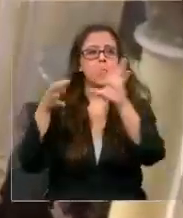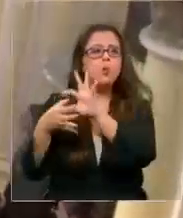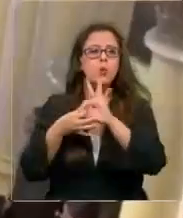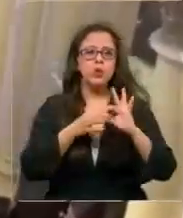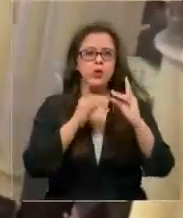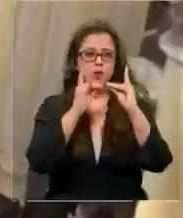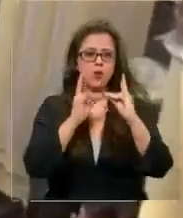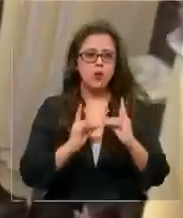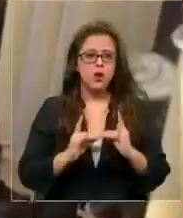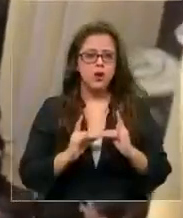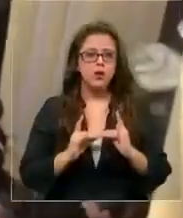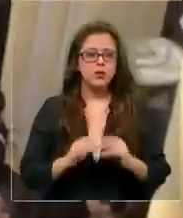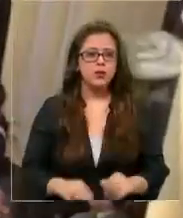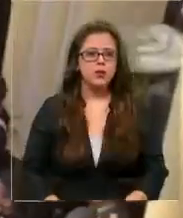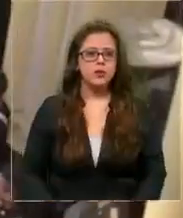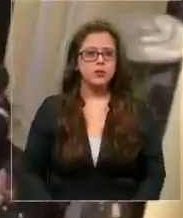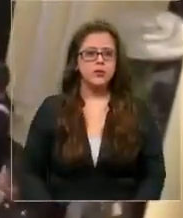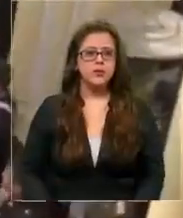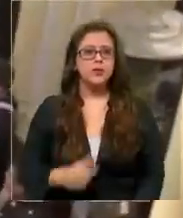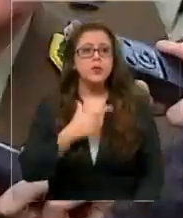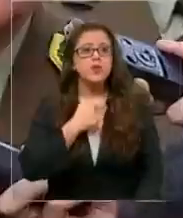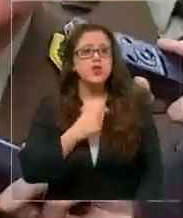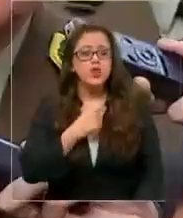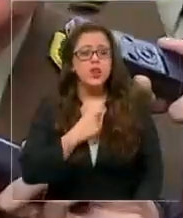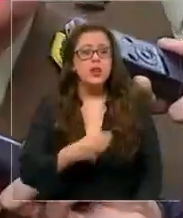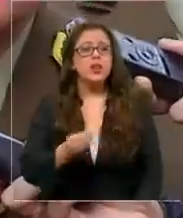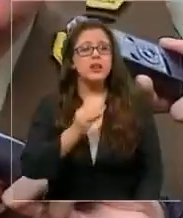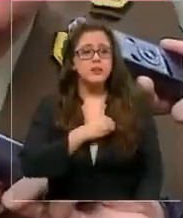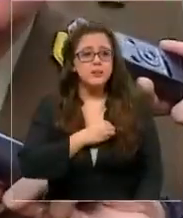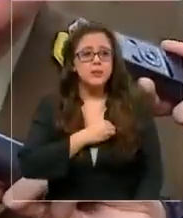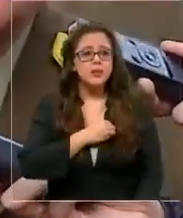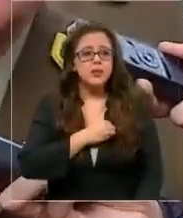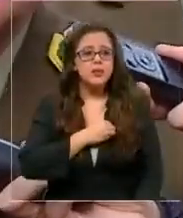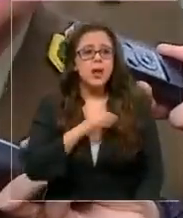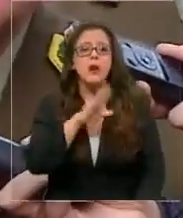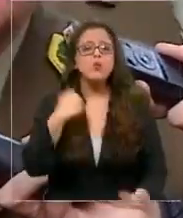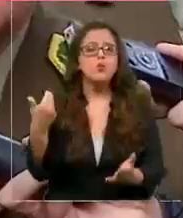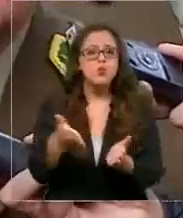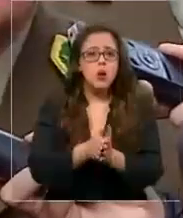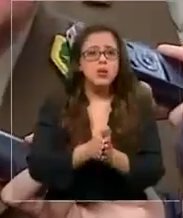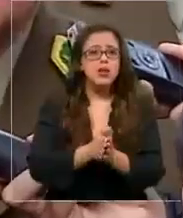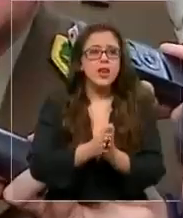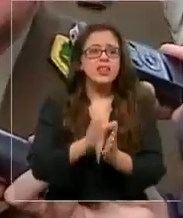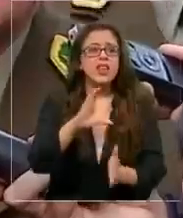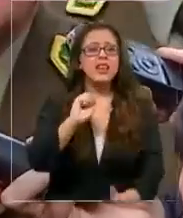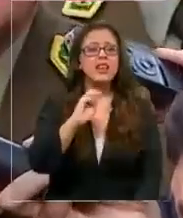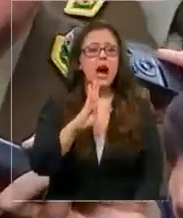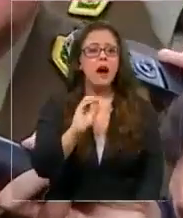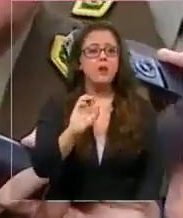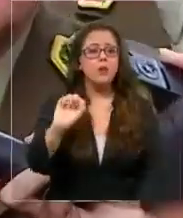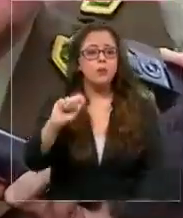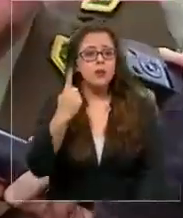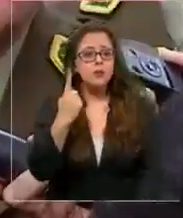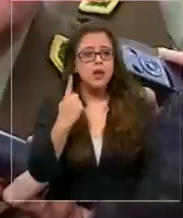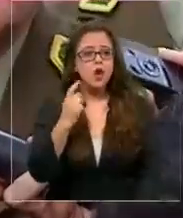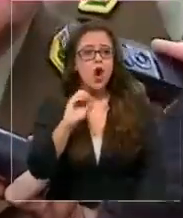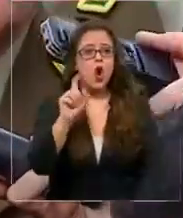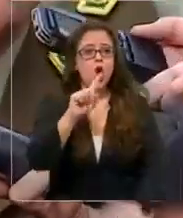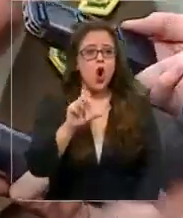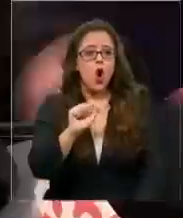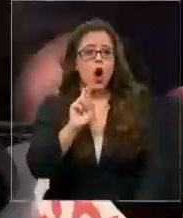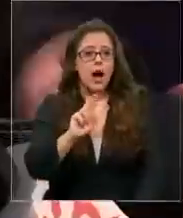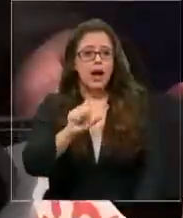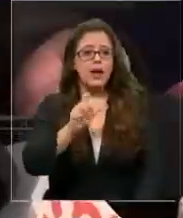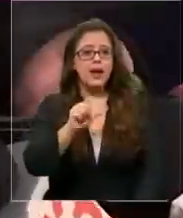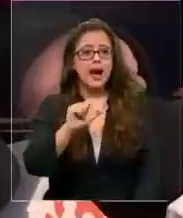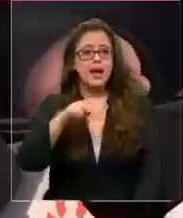Yo quiero que la muerte, la triste muerte del cabo primero Óscar Galindo, no sea una muerte que quede